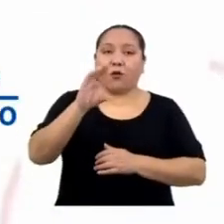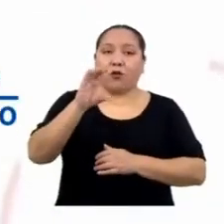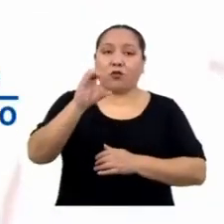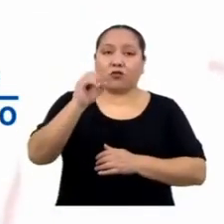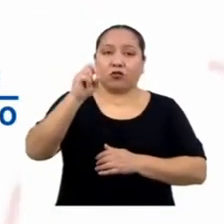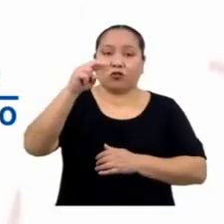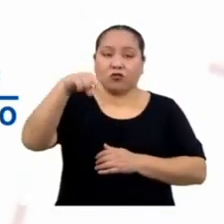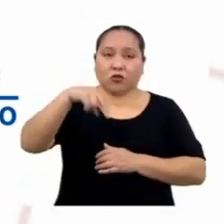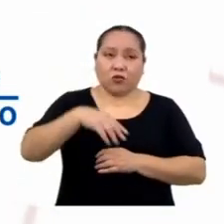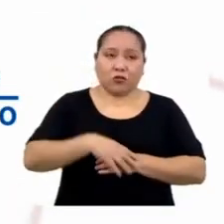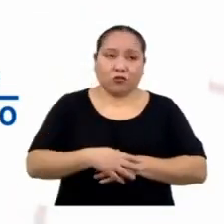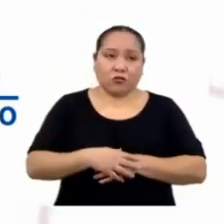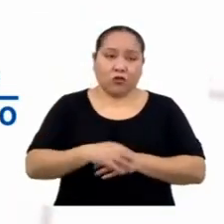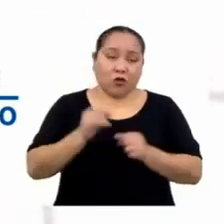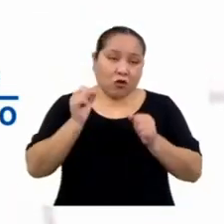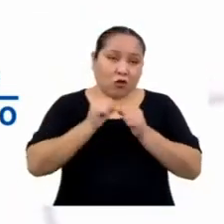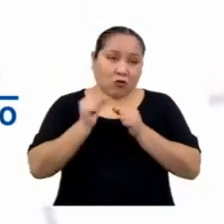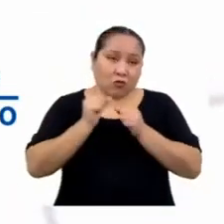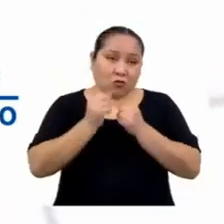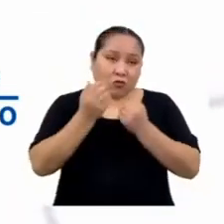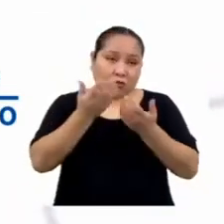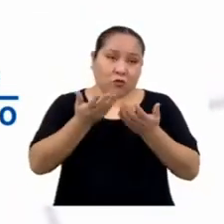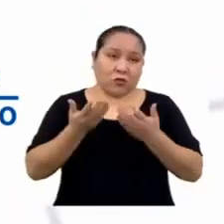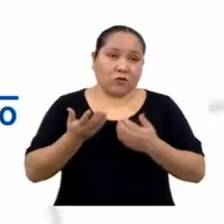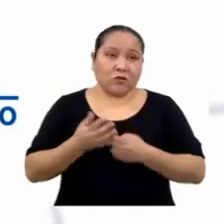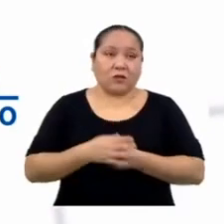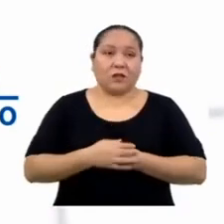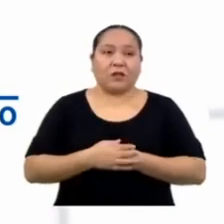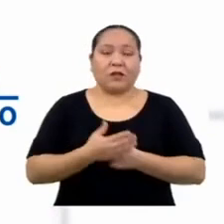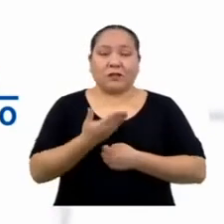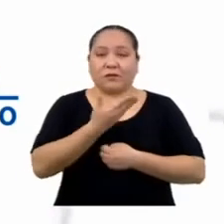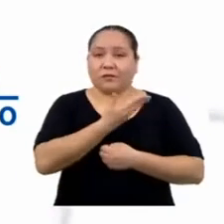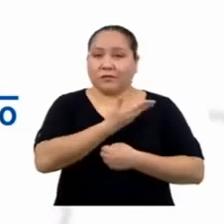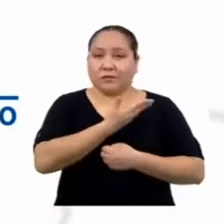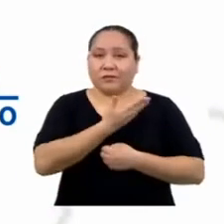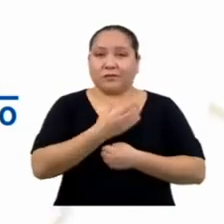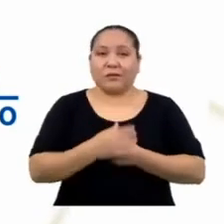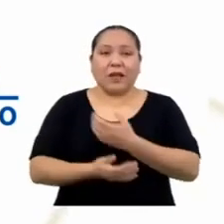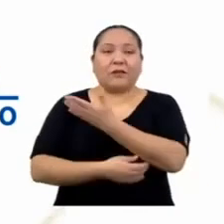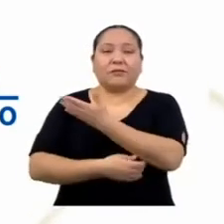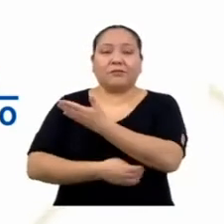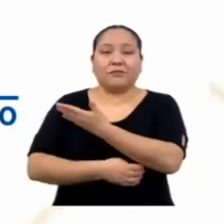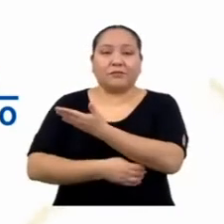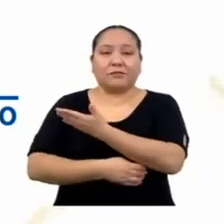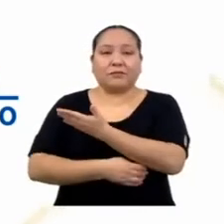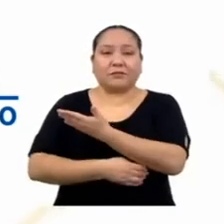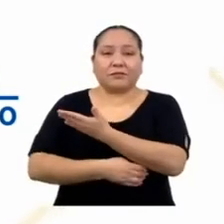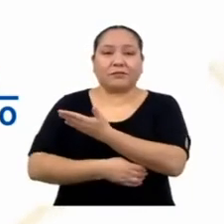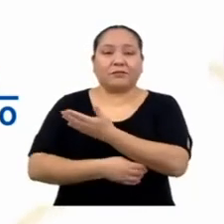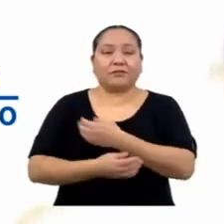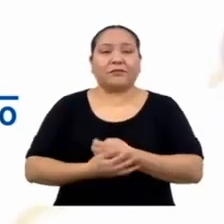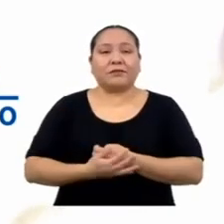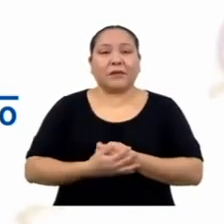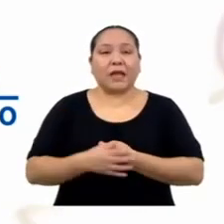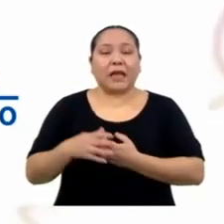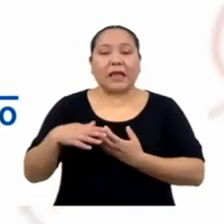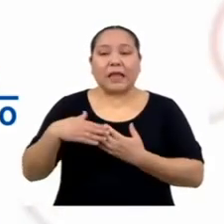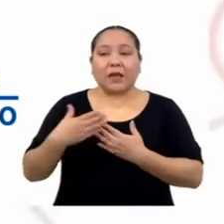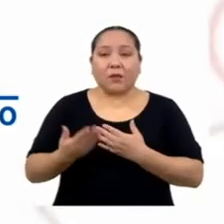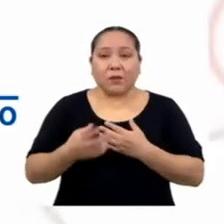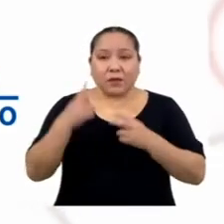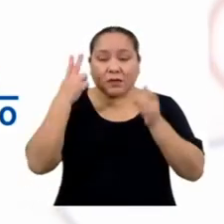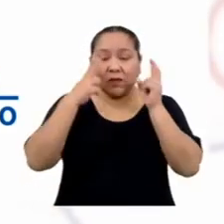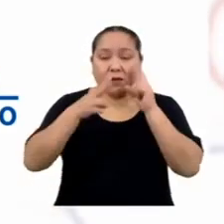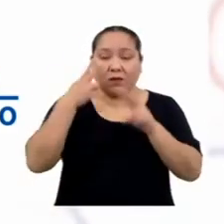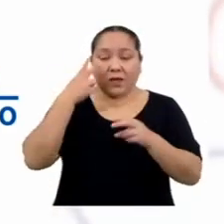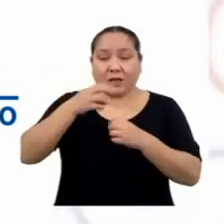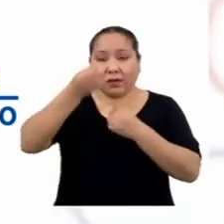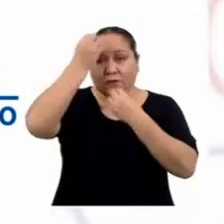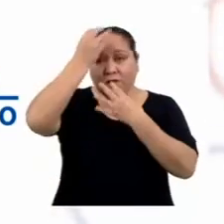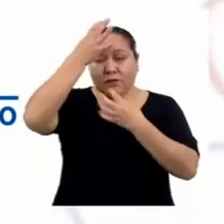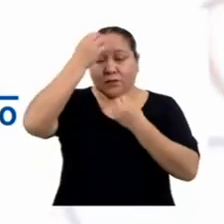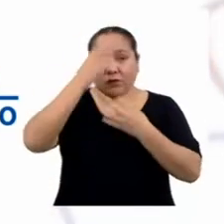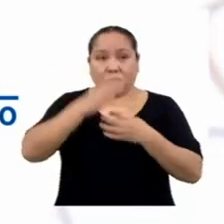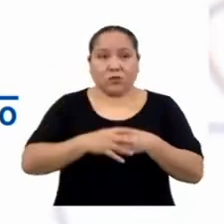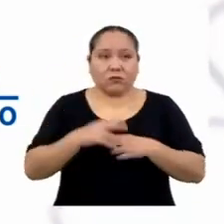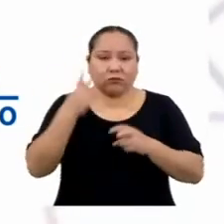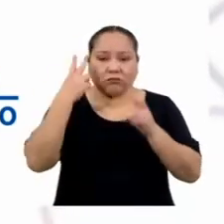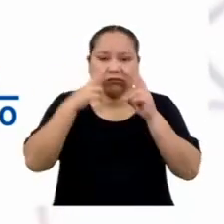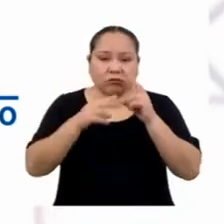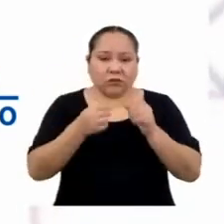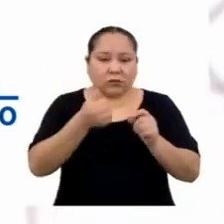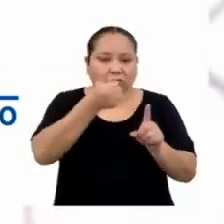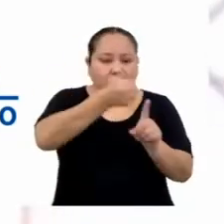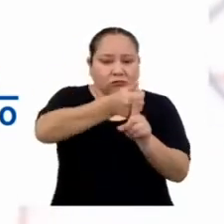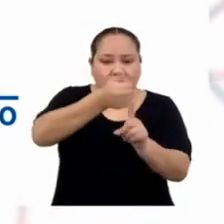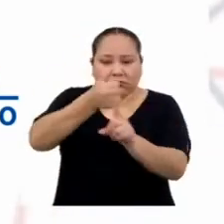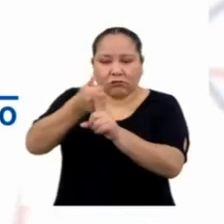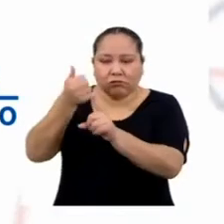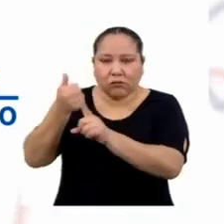valores que nos han dado. ¡Excelente, Yanira! Y después de obtener esta información, nos corresponde hallar el valor individual de